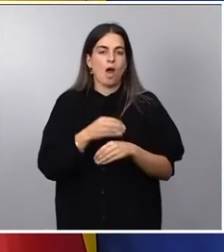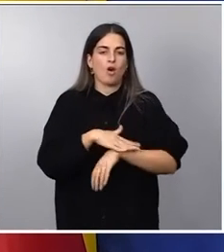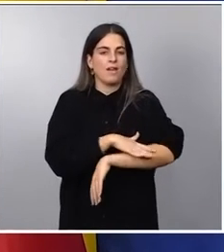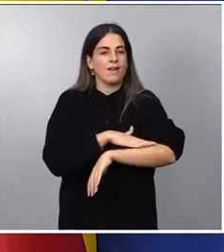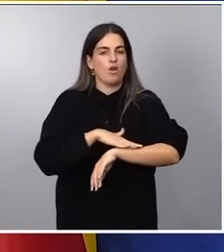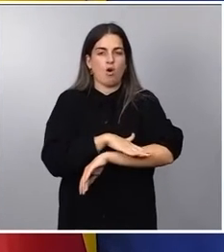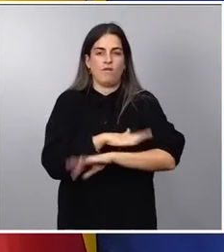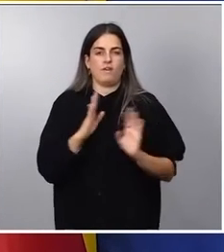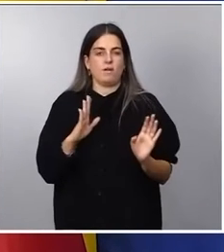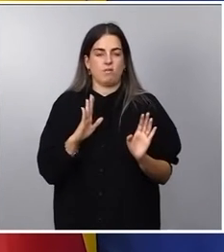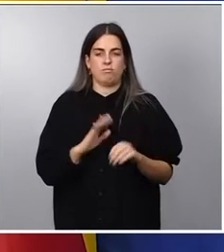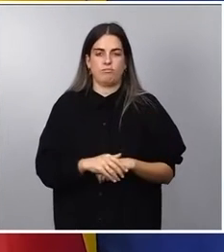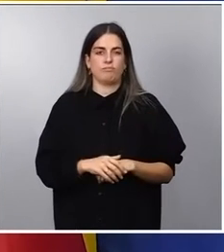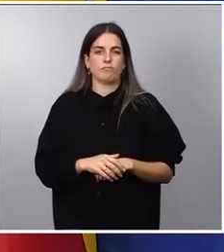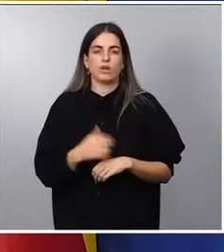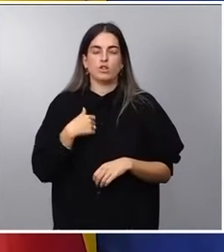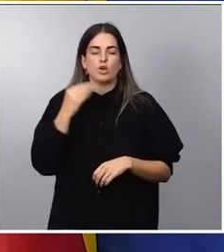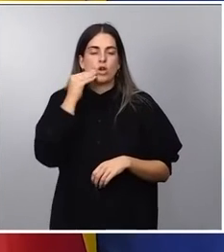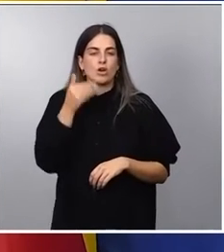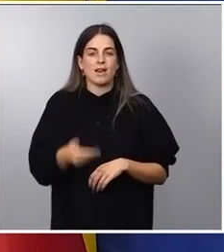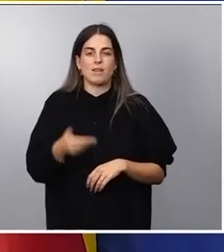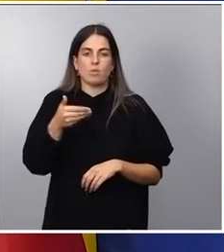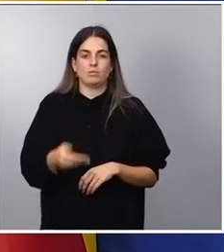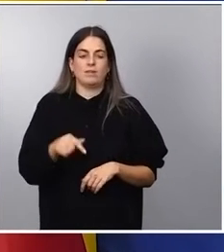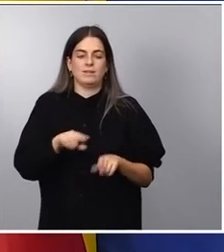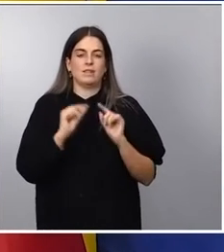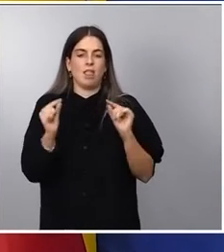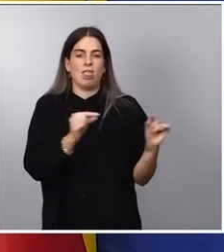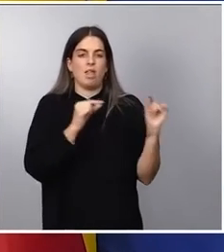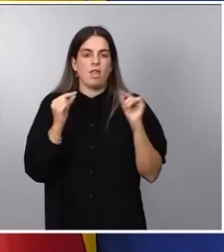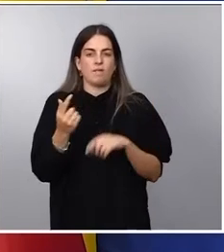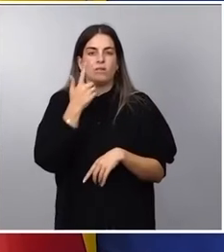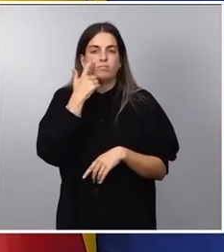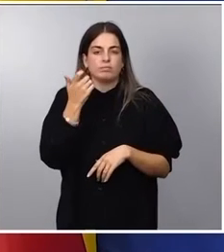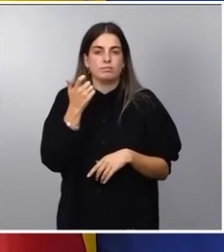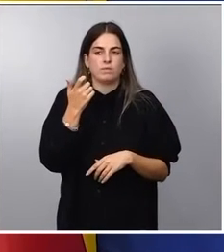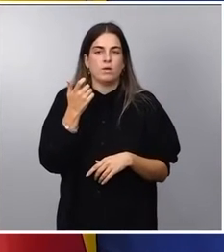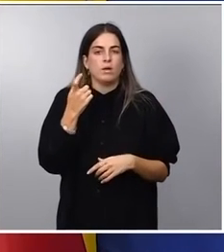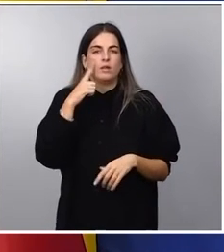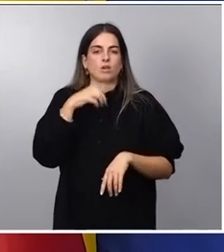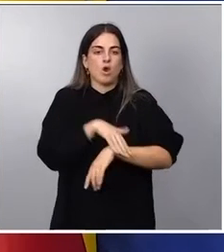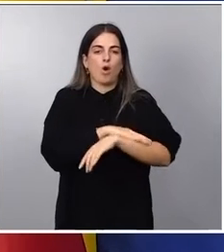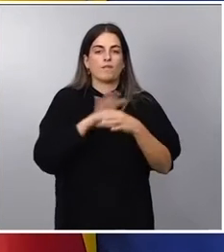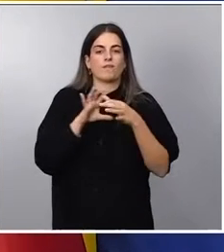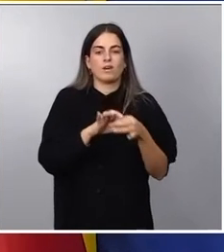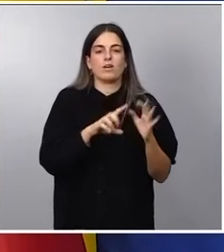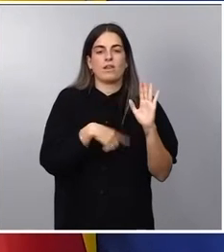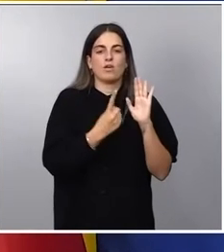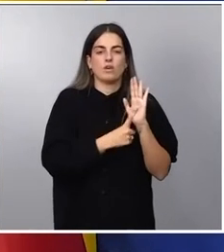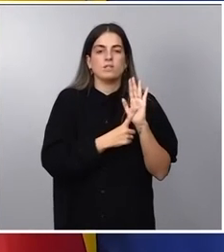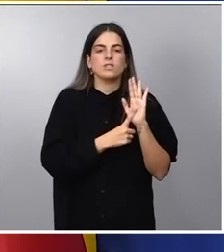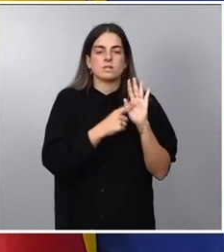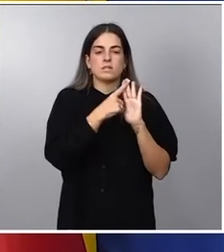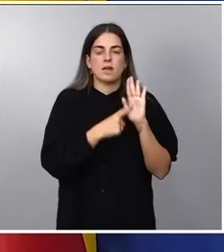importante en este debate poner en valor lo que ha hecho este Gobierno en relación a esta ley, que es continuar en la